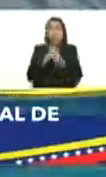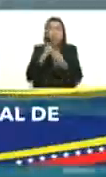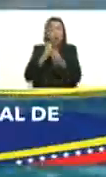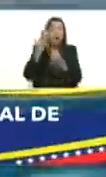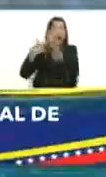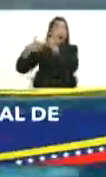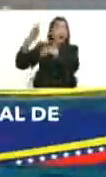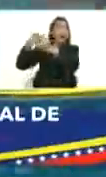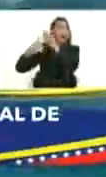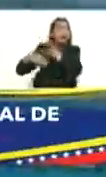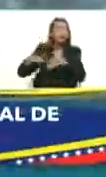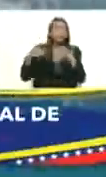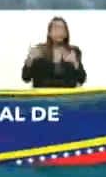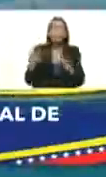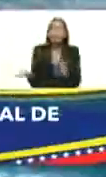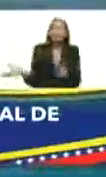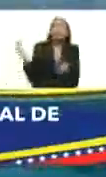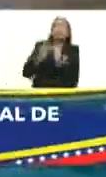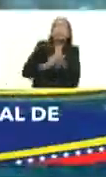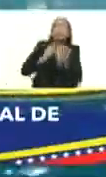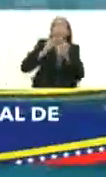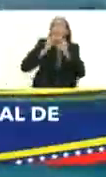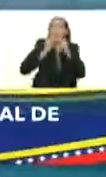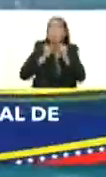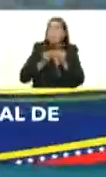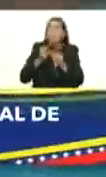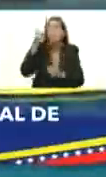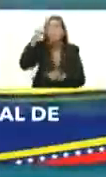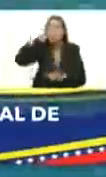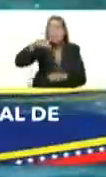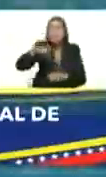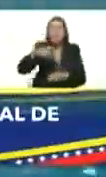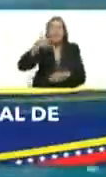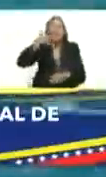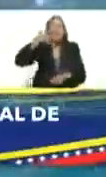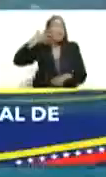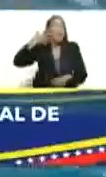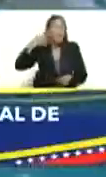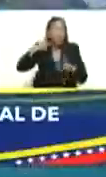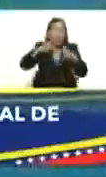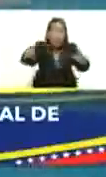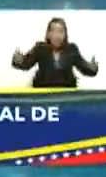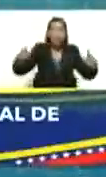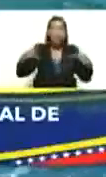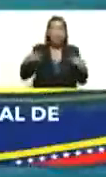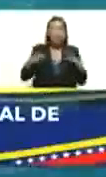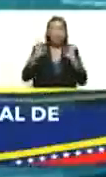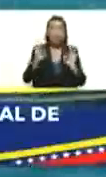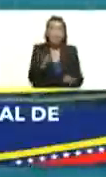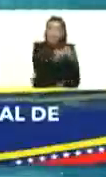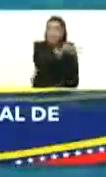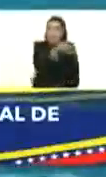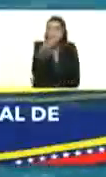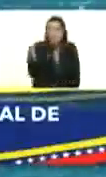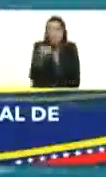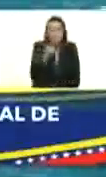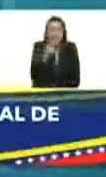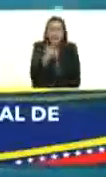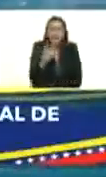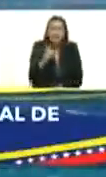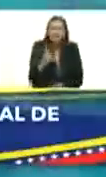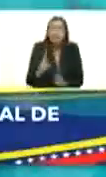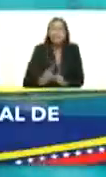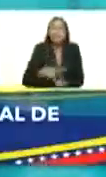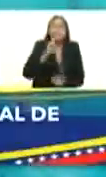se hicieron en algún momento pero que logramos revertir y hoy día podemos decir con orgullo que esta piscina está en condiciones casi que originales